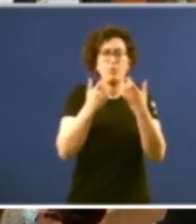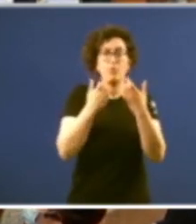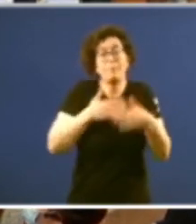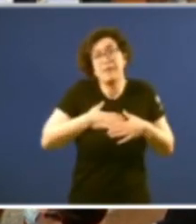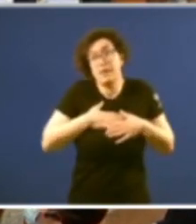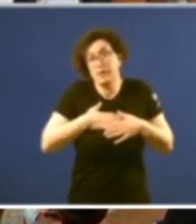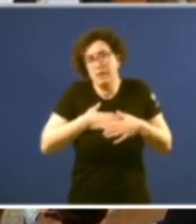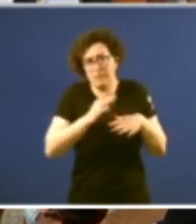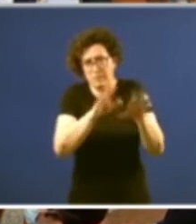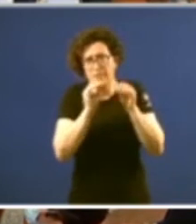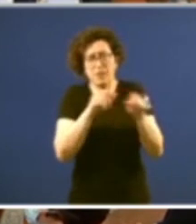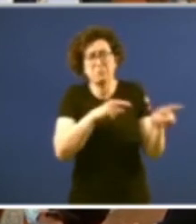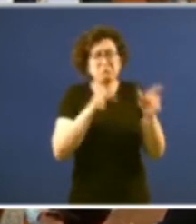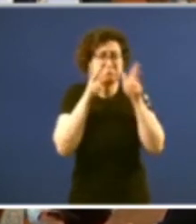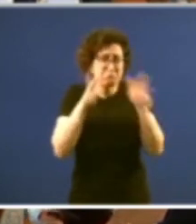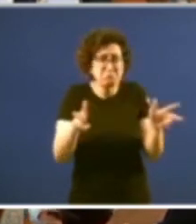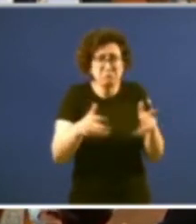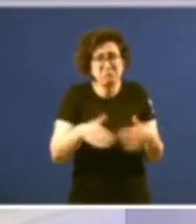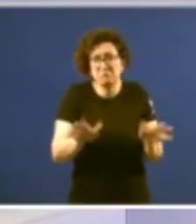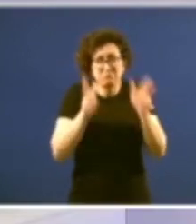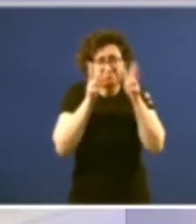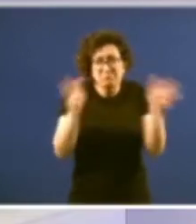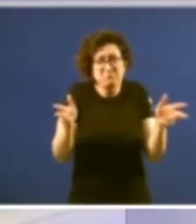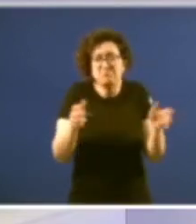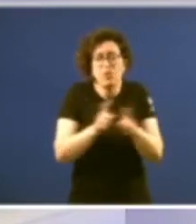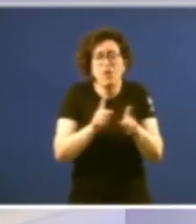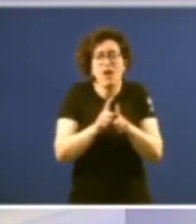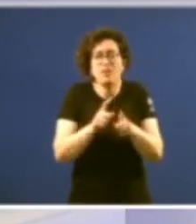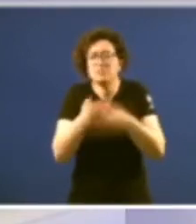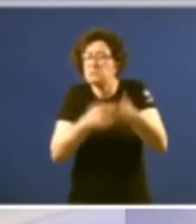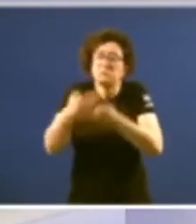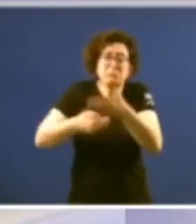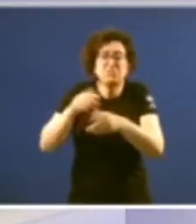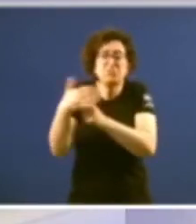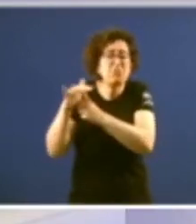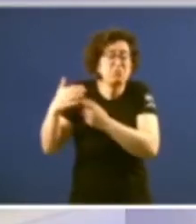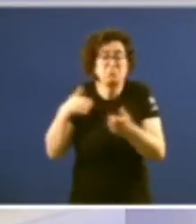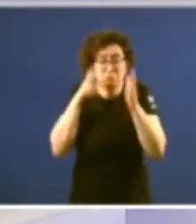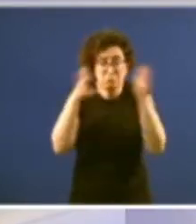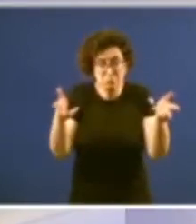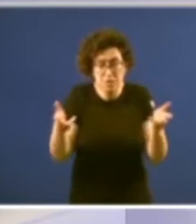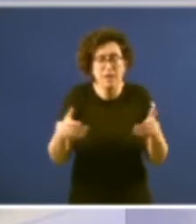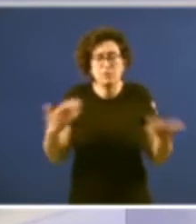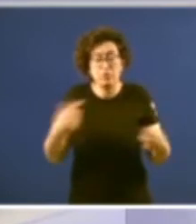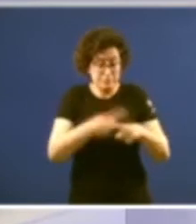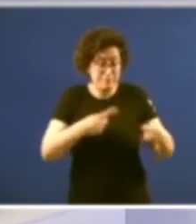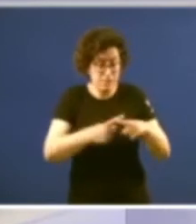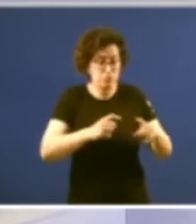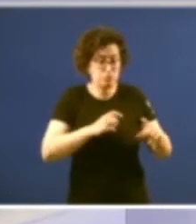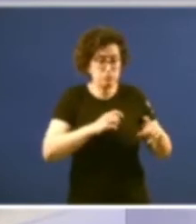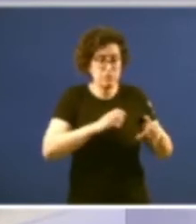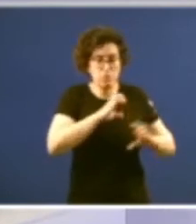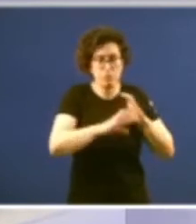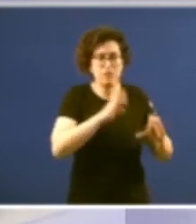entender indiferente ante a sucesión de aconsecimentos os medios foron por tanto motor de cambio